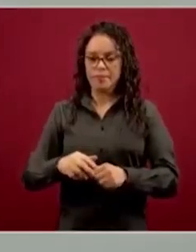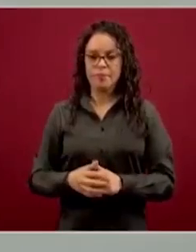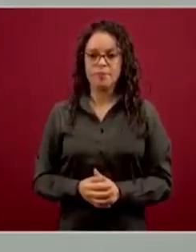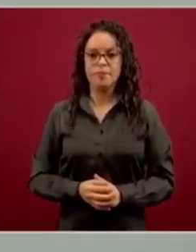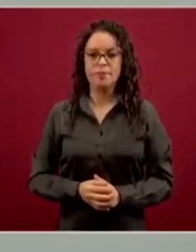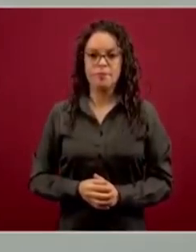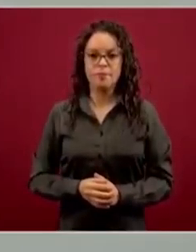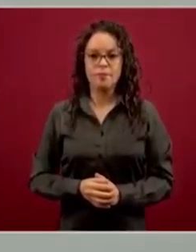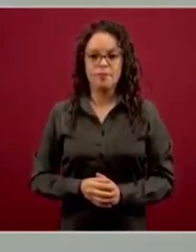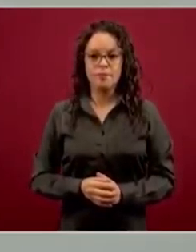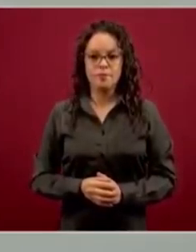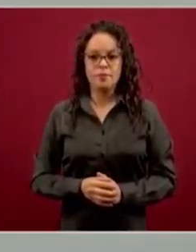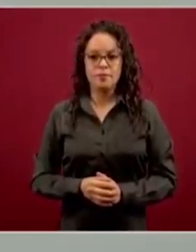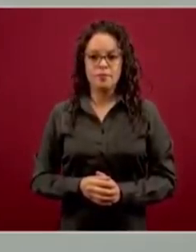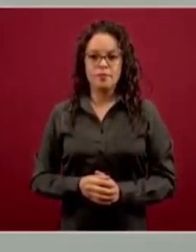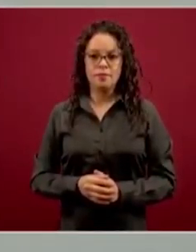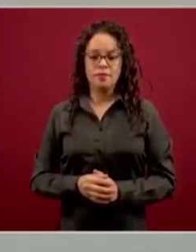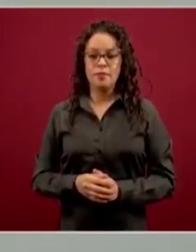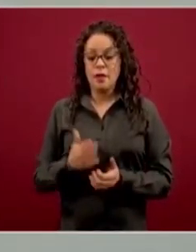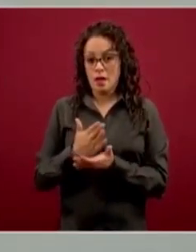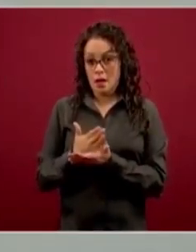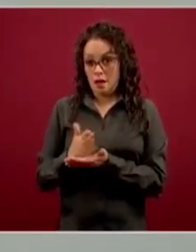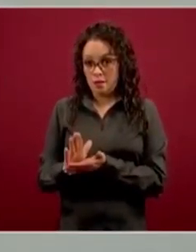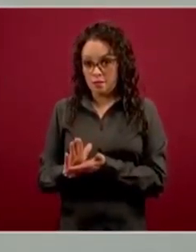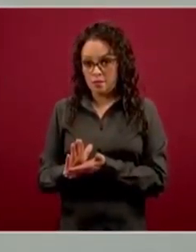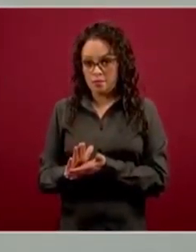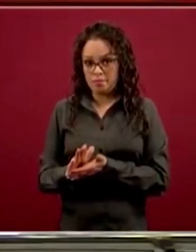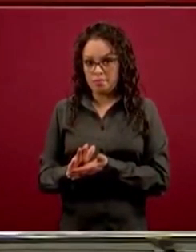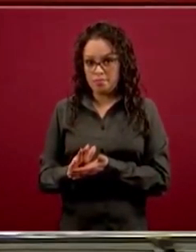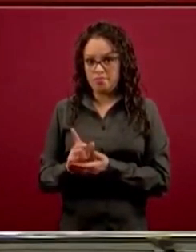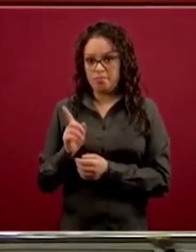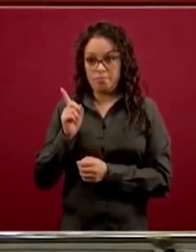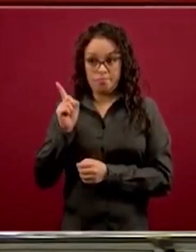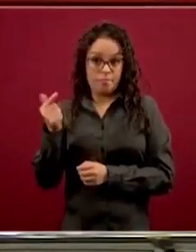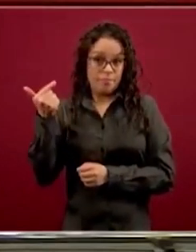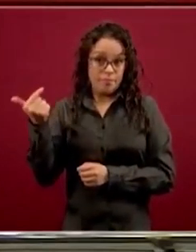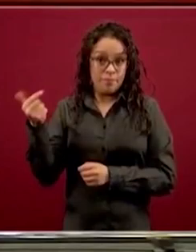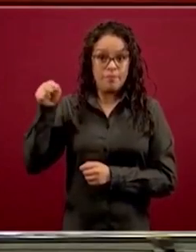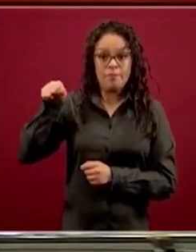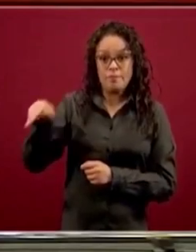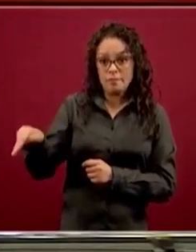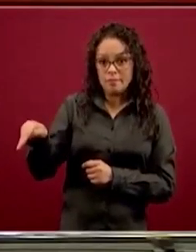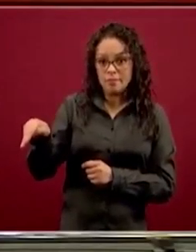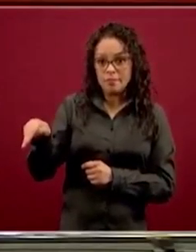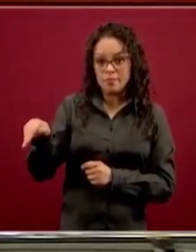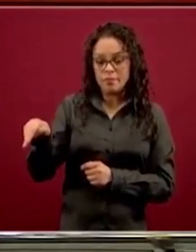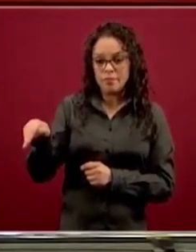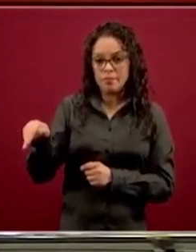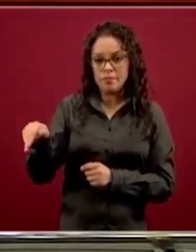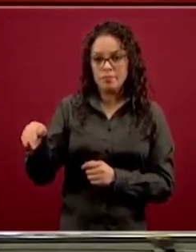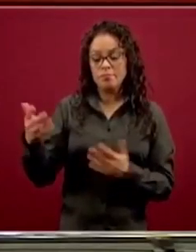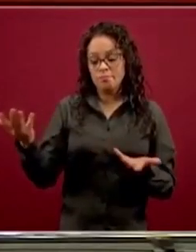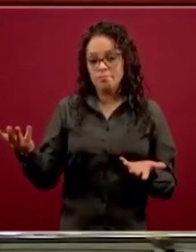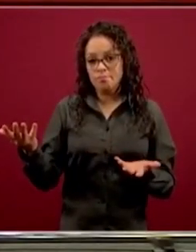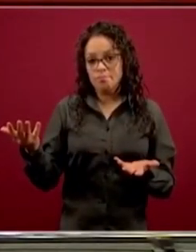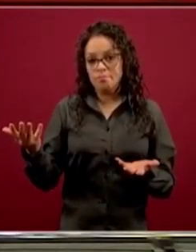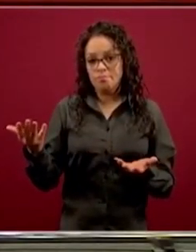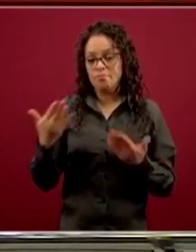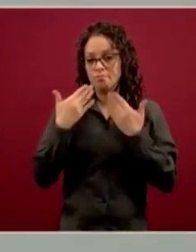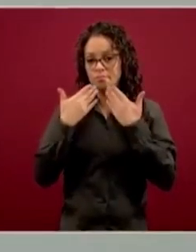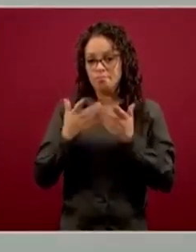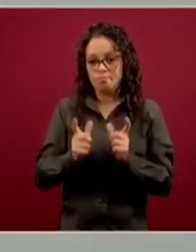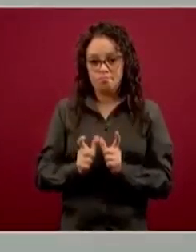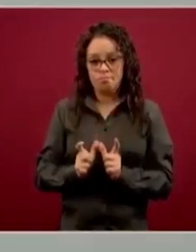La Guardia Nacional se ha encargado de cuidar y de escoltar